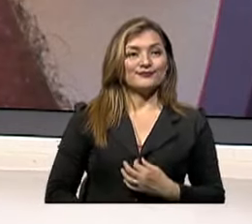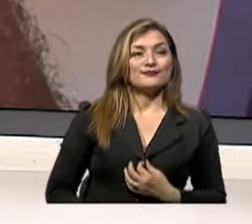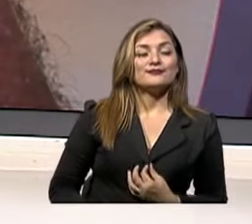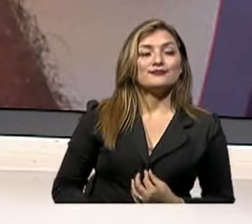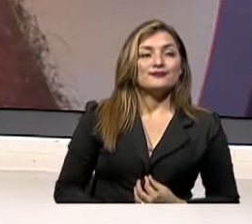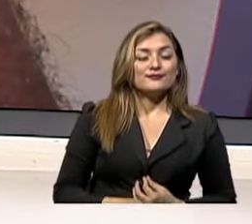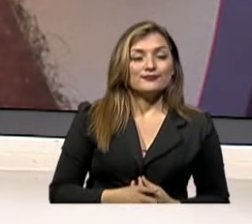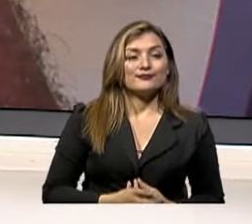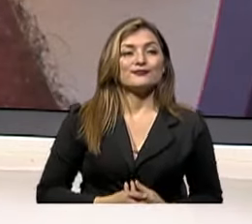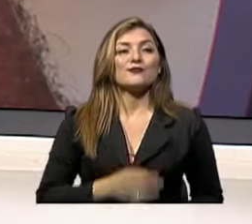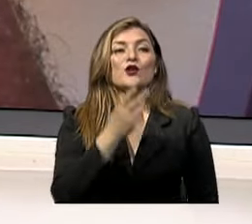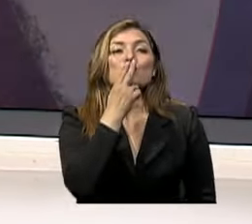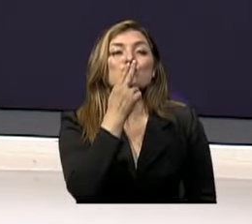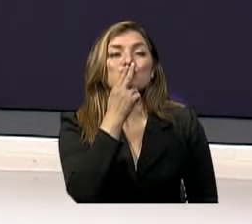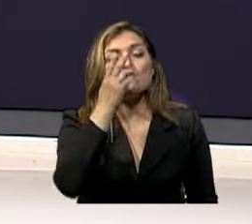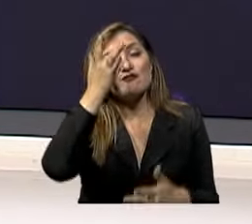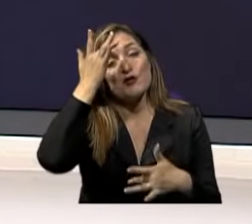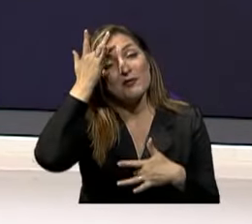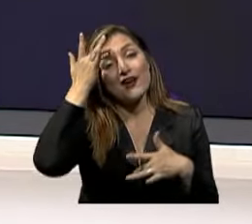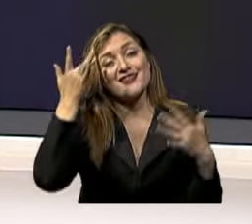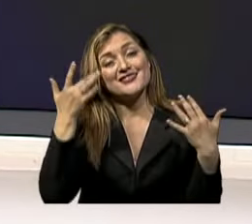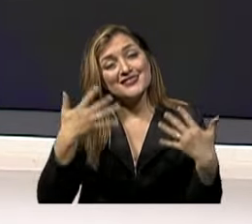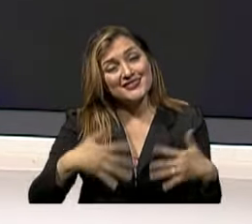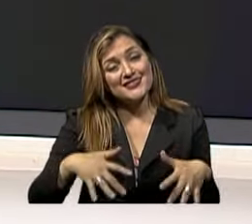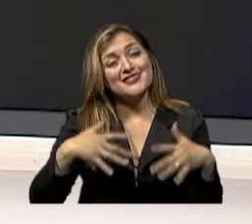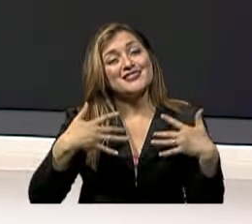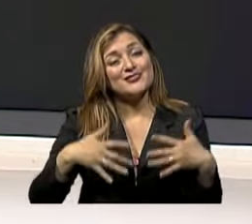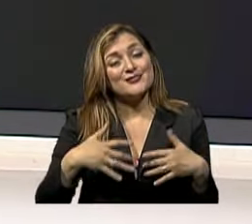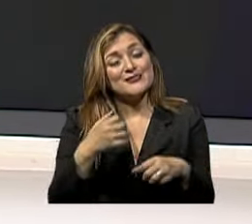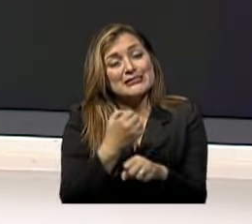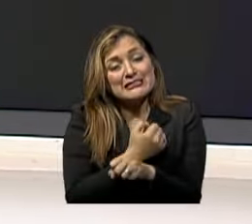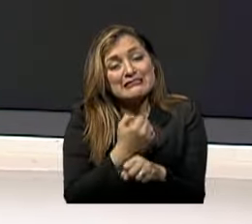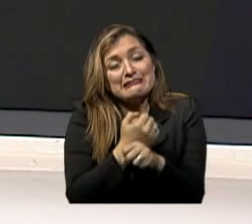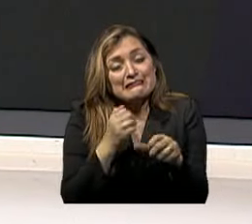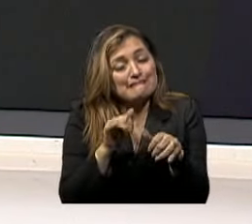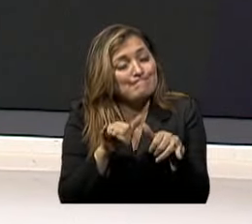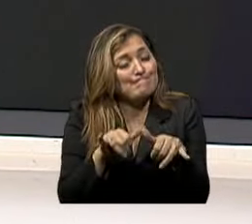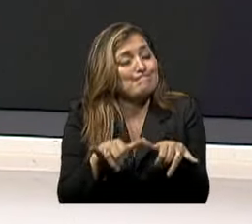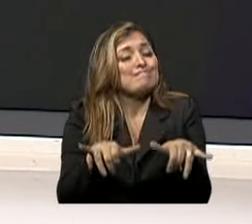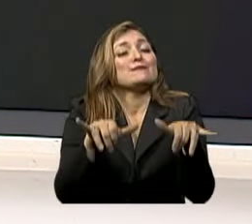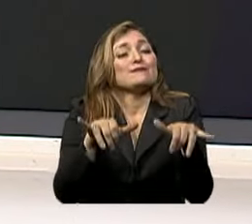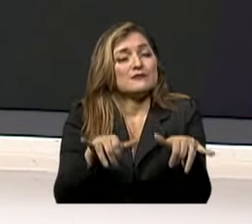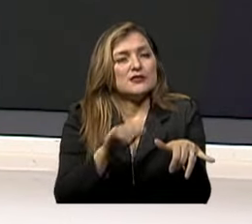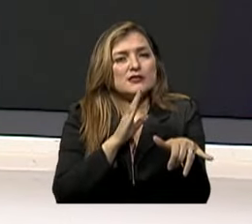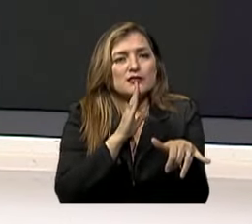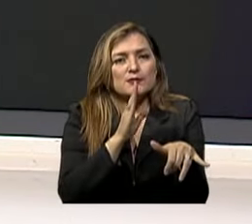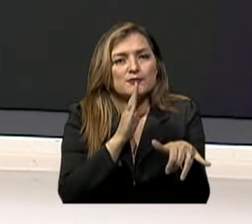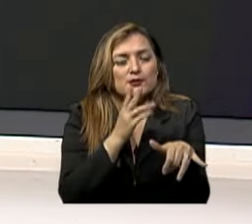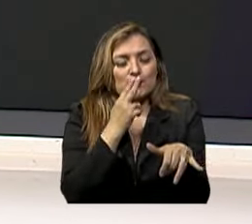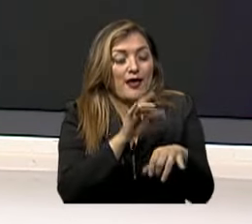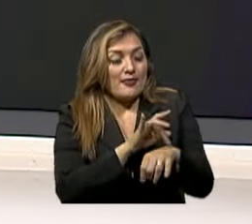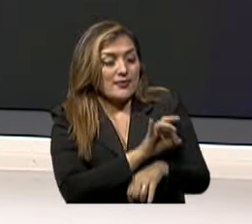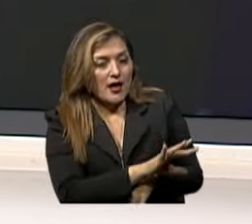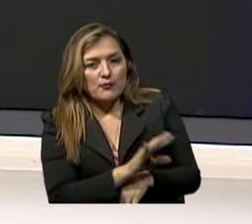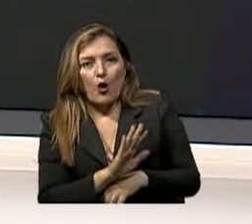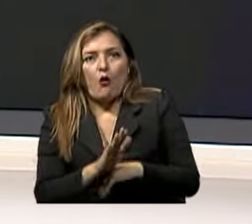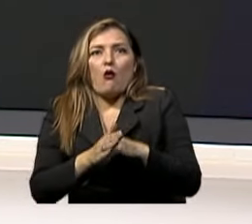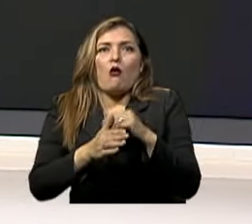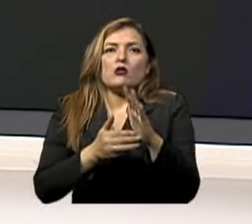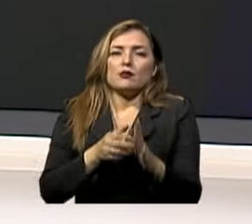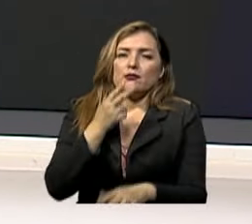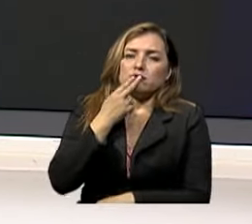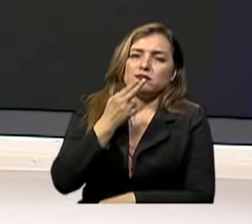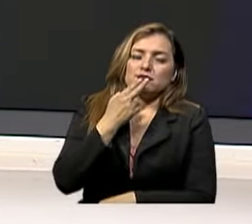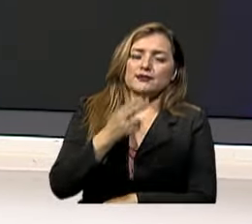El tabaquismo es una enfermedad crónica, adictiva, residivante y tiende a reaparecer De hecho, la Organización Mundial de la